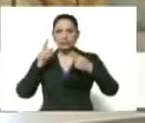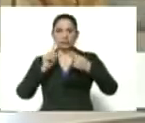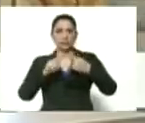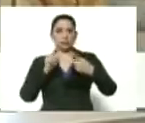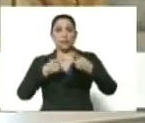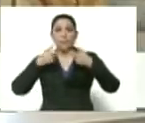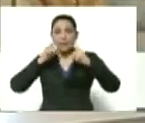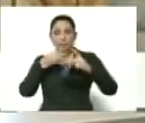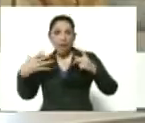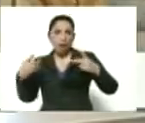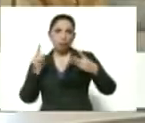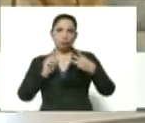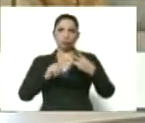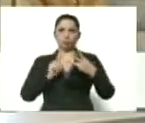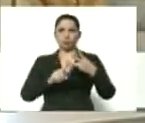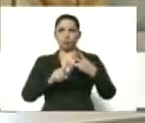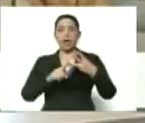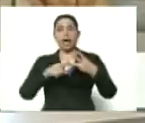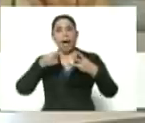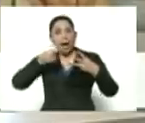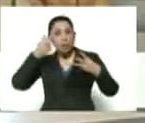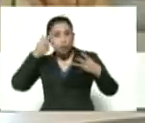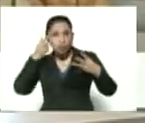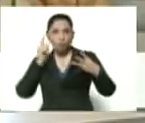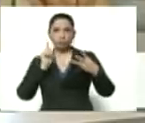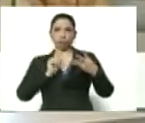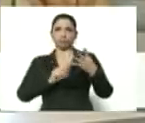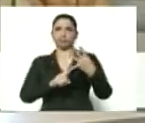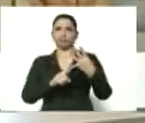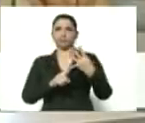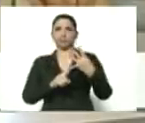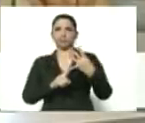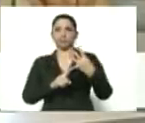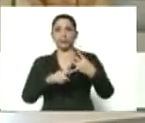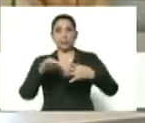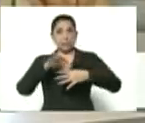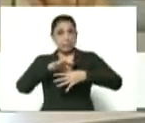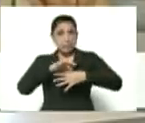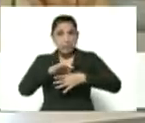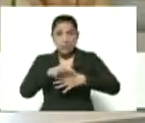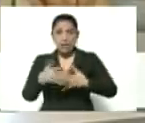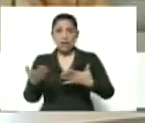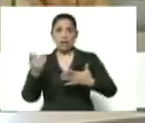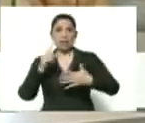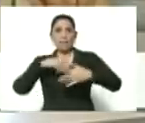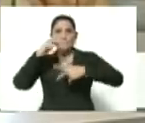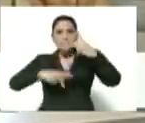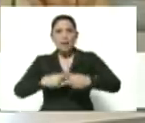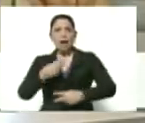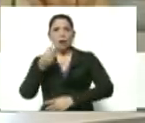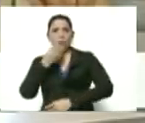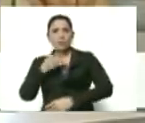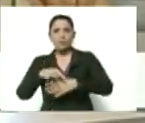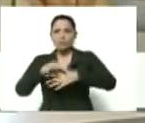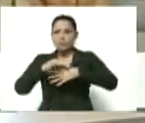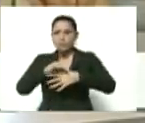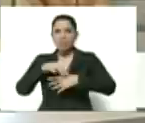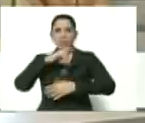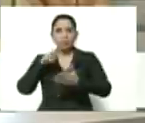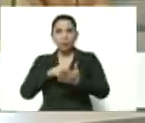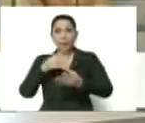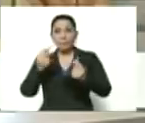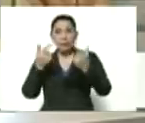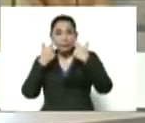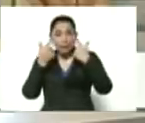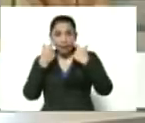del maíz blanco, del arroz, de la carne, del plan proteico nacional. Pendiente de los